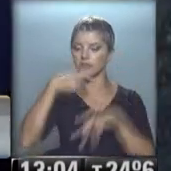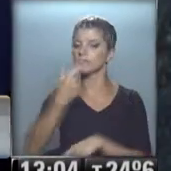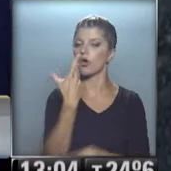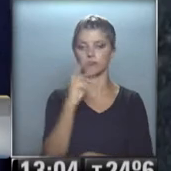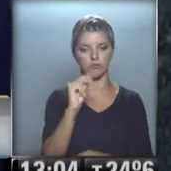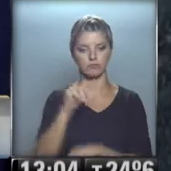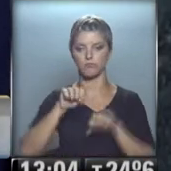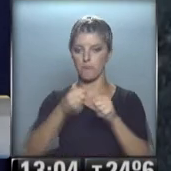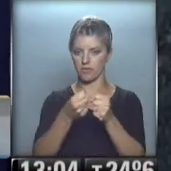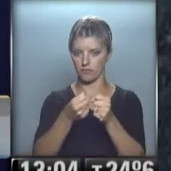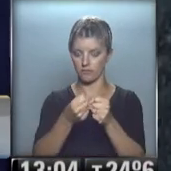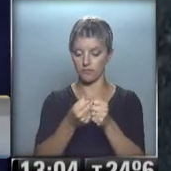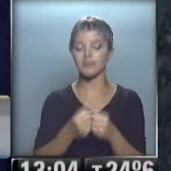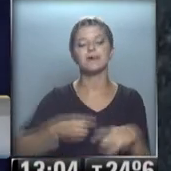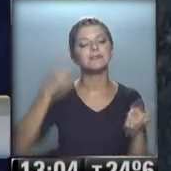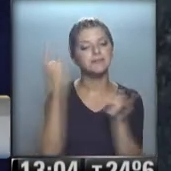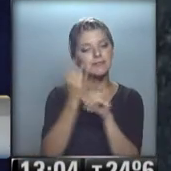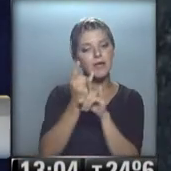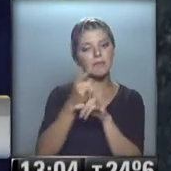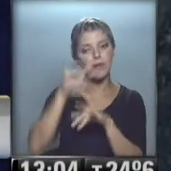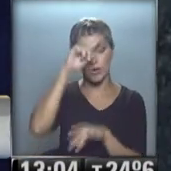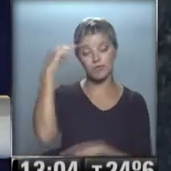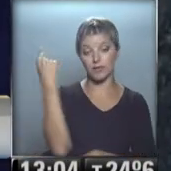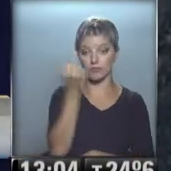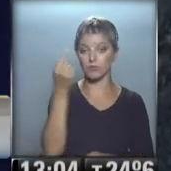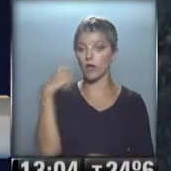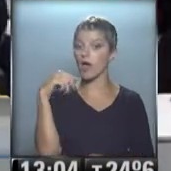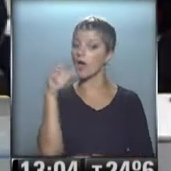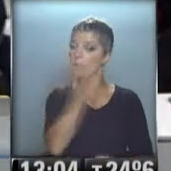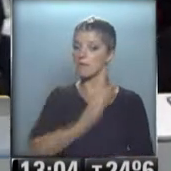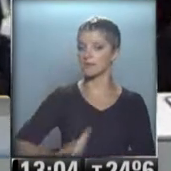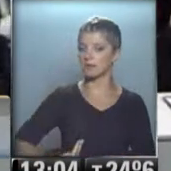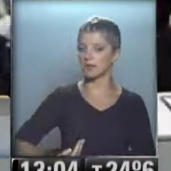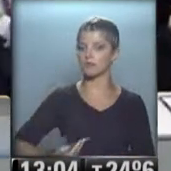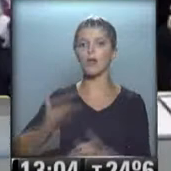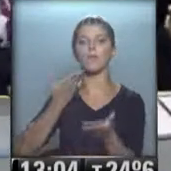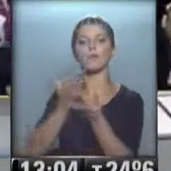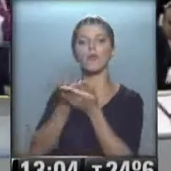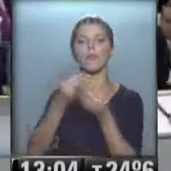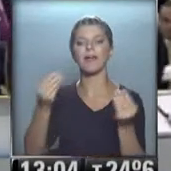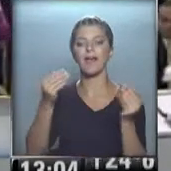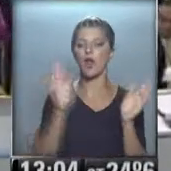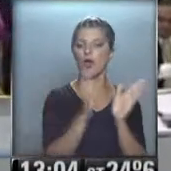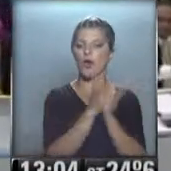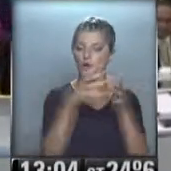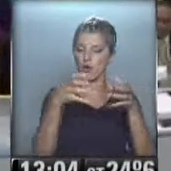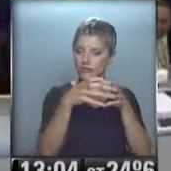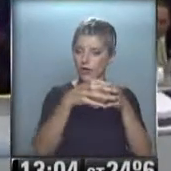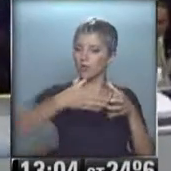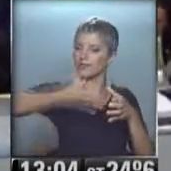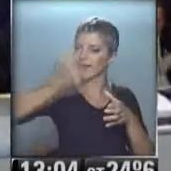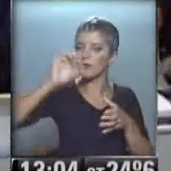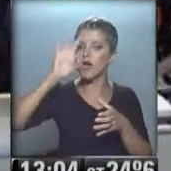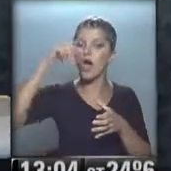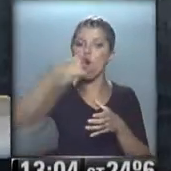Siempre en el escenario internacional, Rousseff renovó su reclamo para reformar el Consejo de Seguridad de la ONU en el que